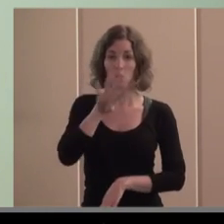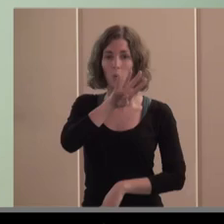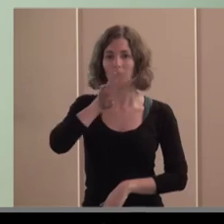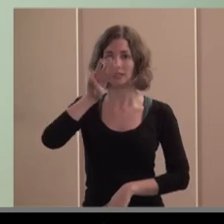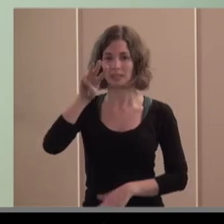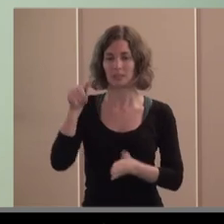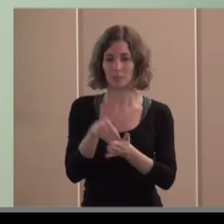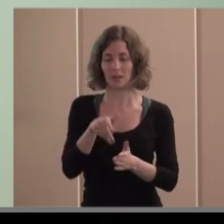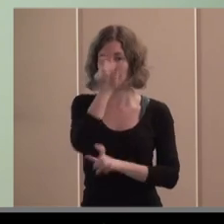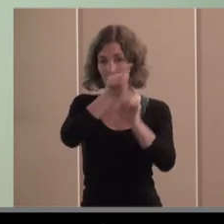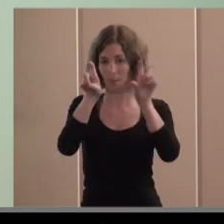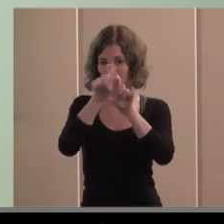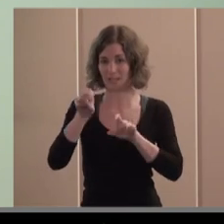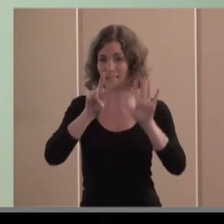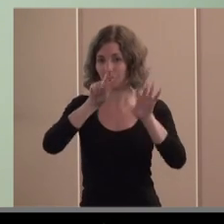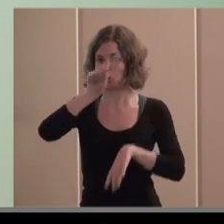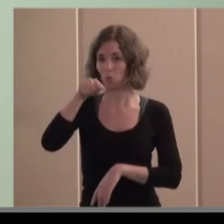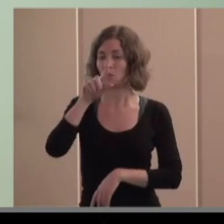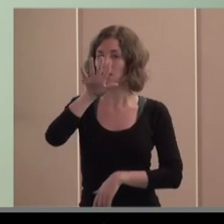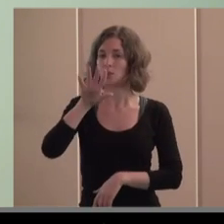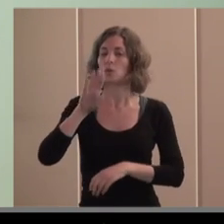empresas 7,5 del Producto Interior Bruto